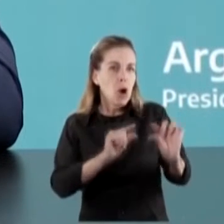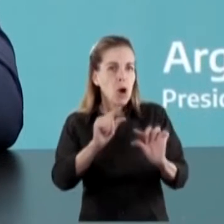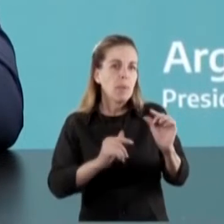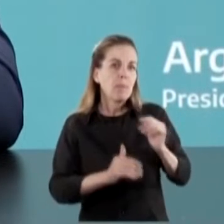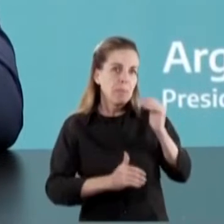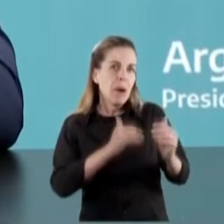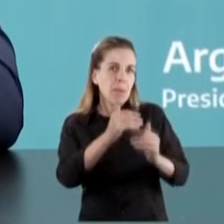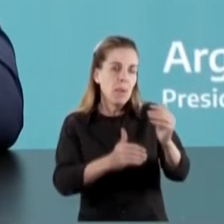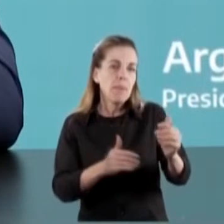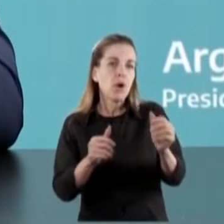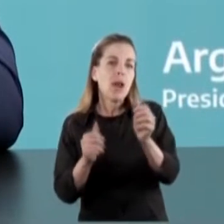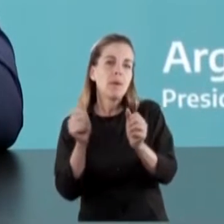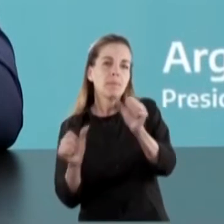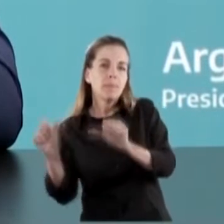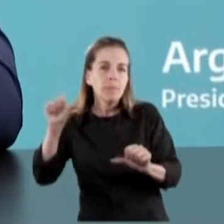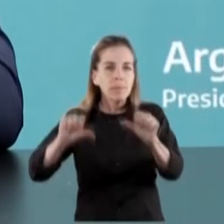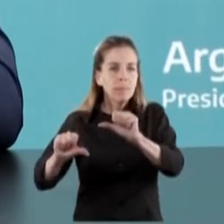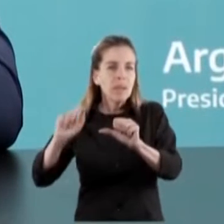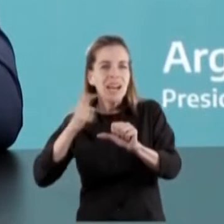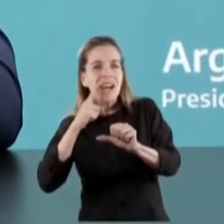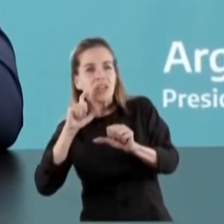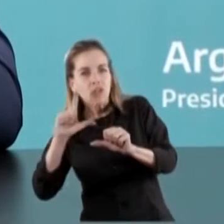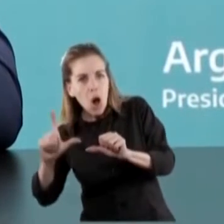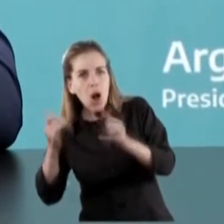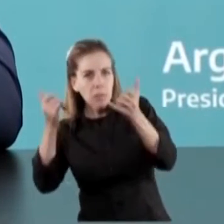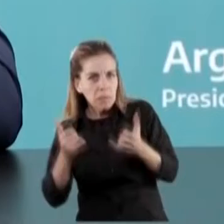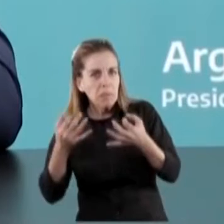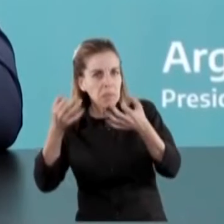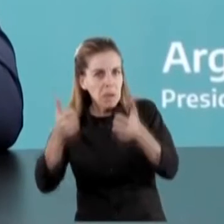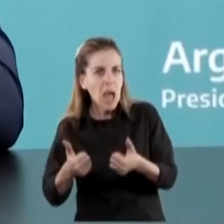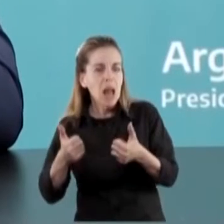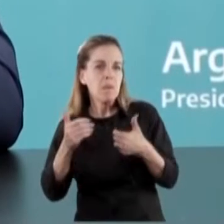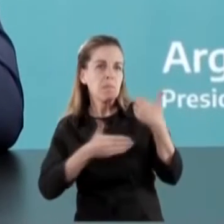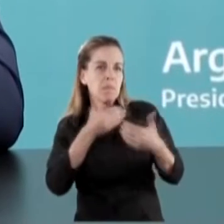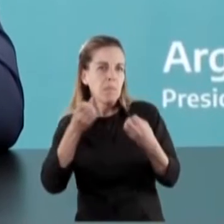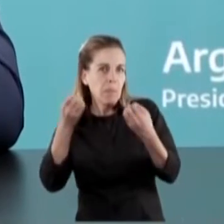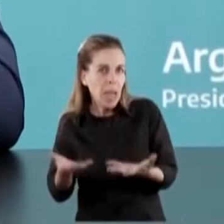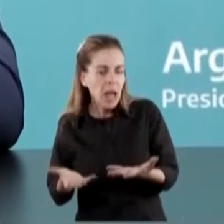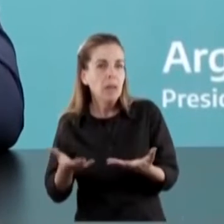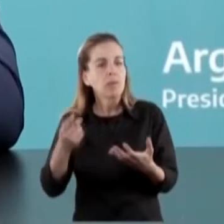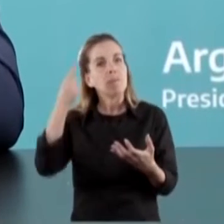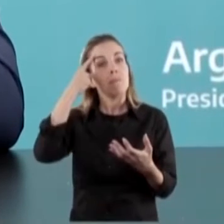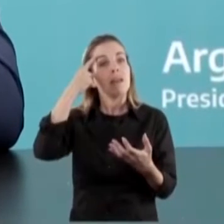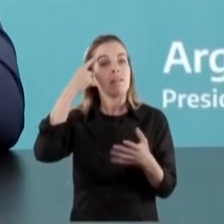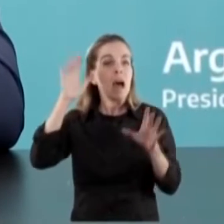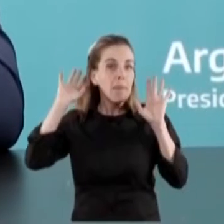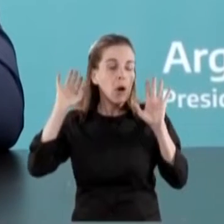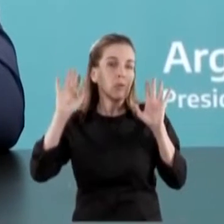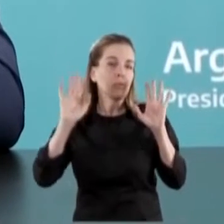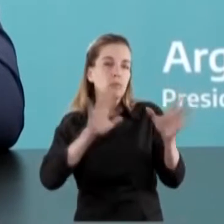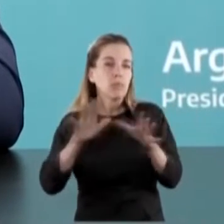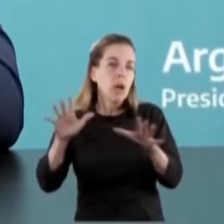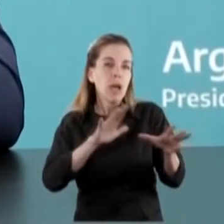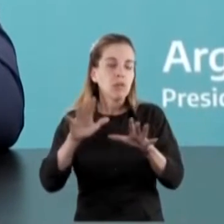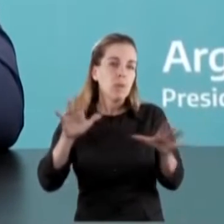los cortes, hay una aceptación importante, están dadas las condiciones y pensamos que en los primeros